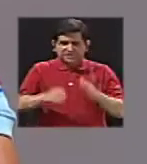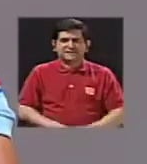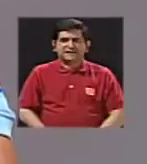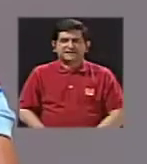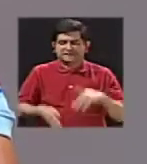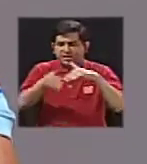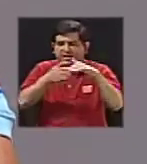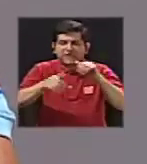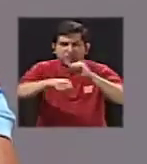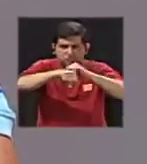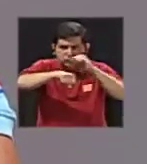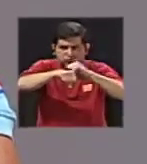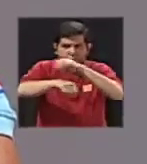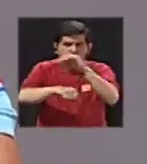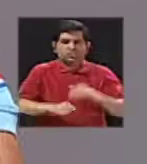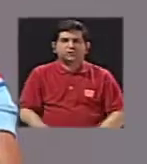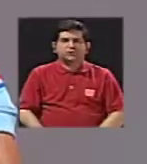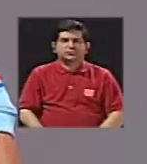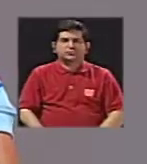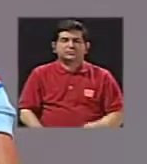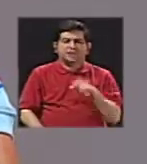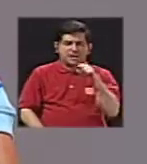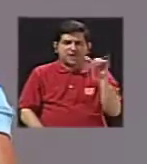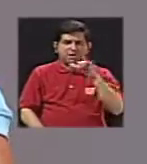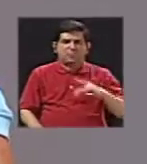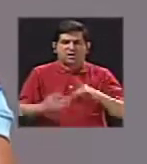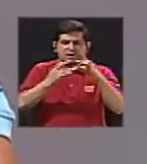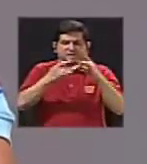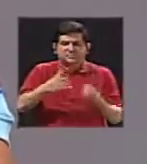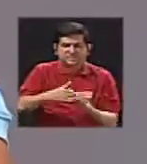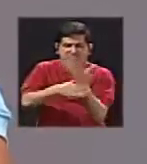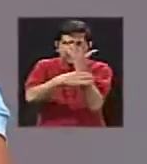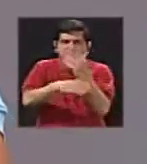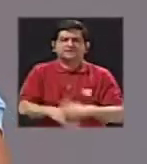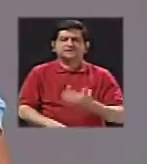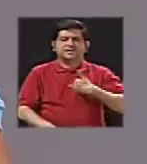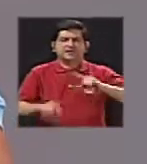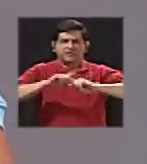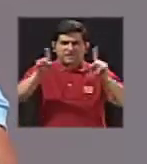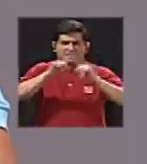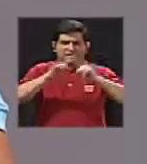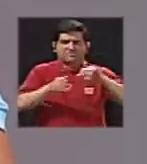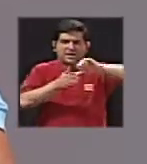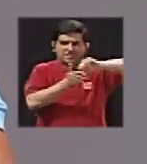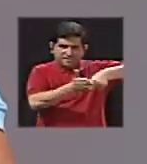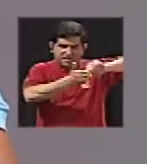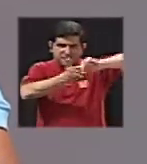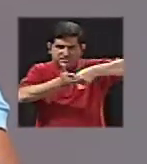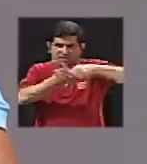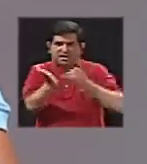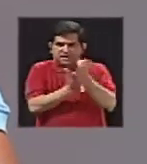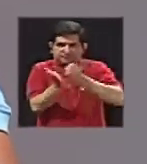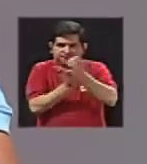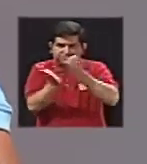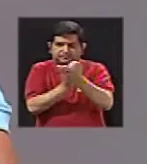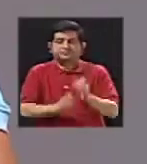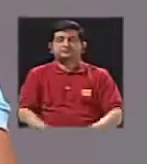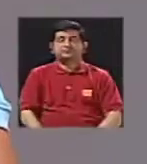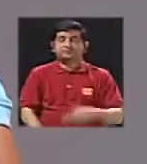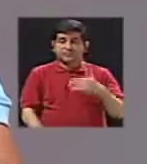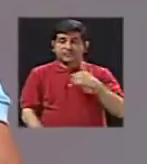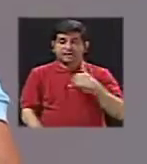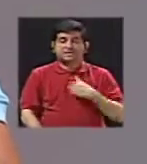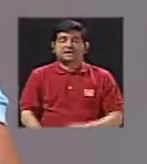que trabajamos en la Red Sismológica Nacional que tenemos diferentes énfasis de investigación. Tenemos